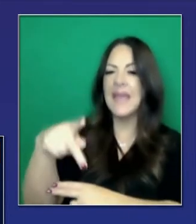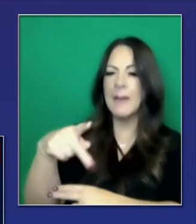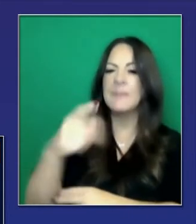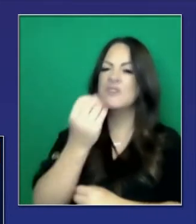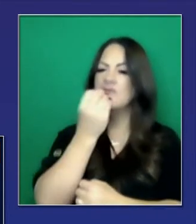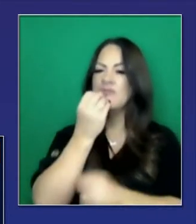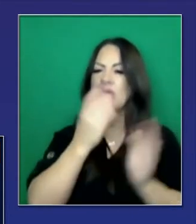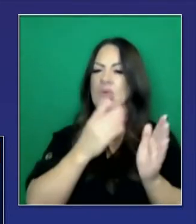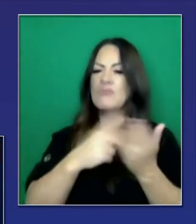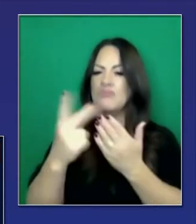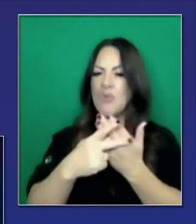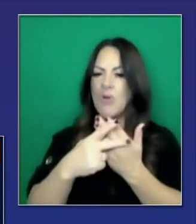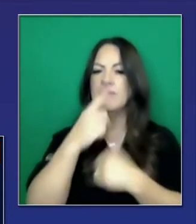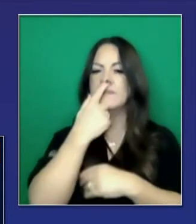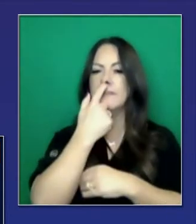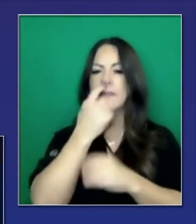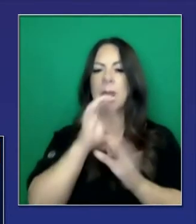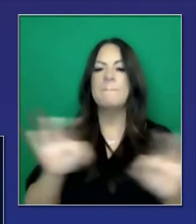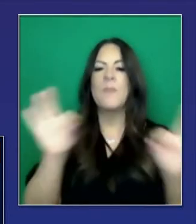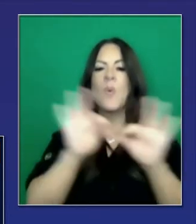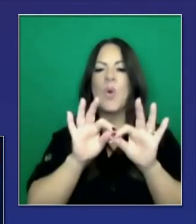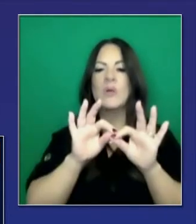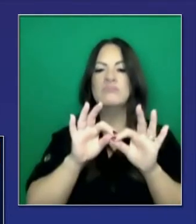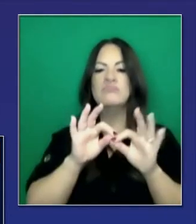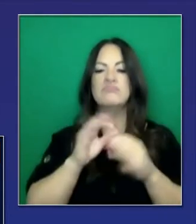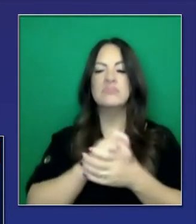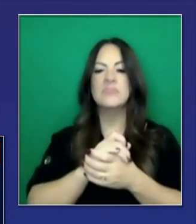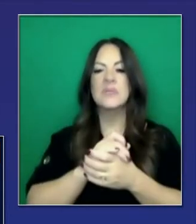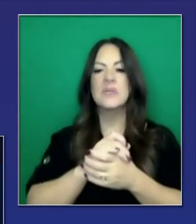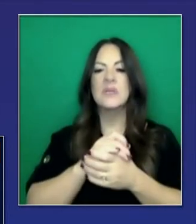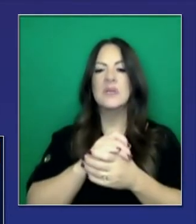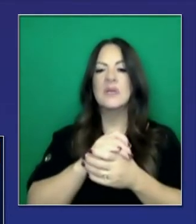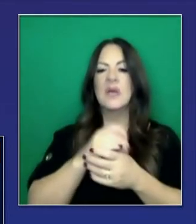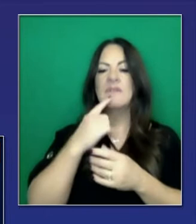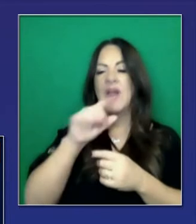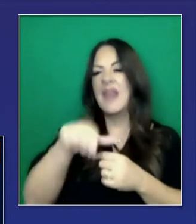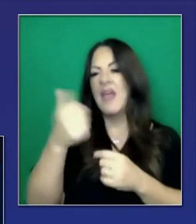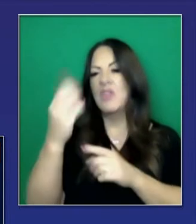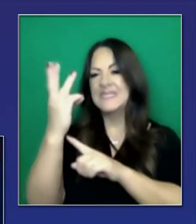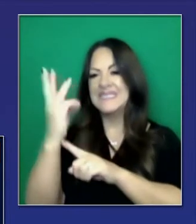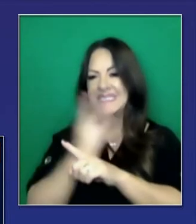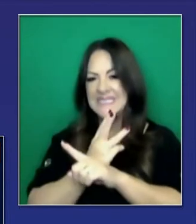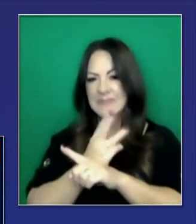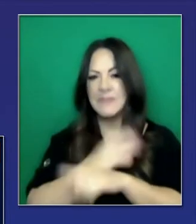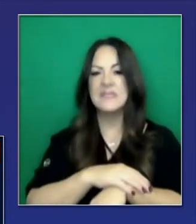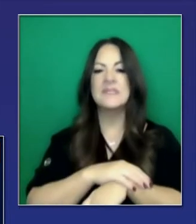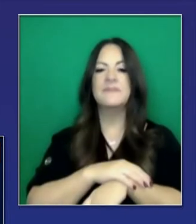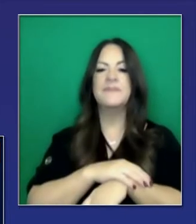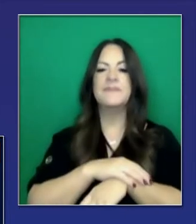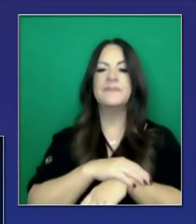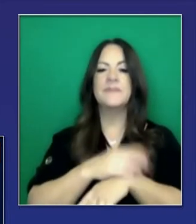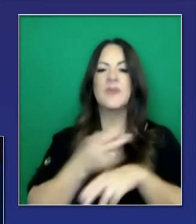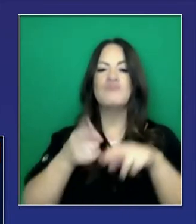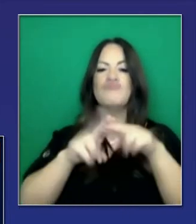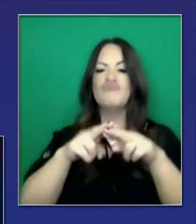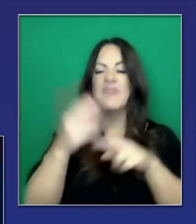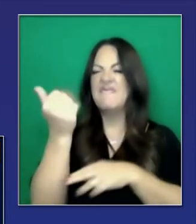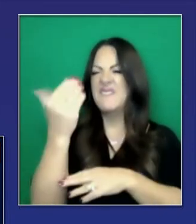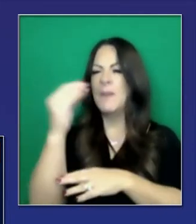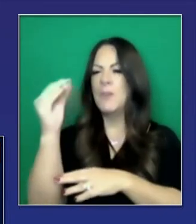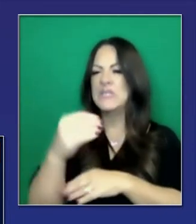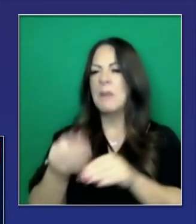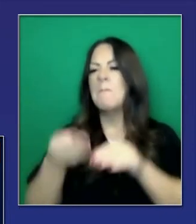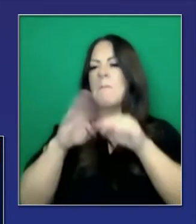nutrición muy importante. Eso será clave. El paquete de asistencia de alquiler, también a través de todo el país,